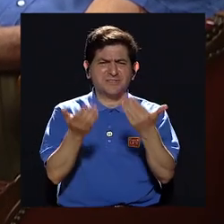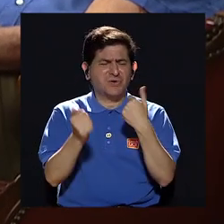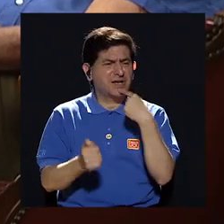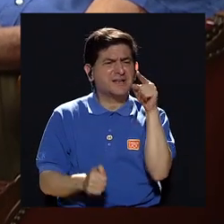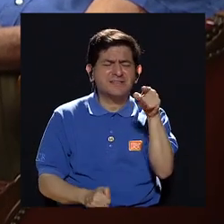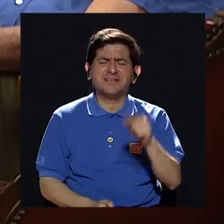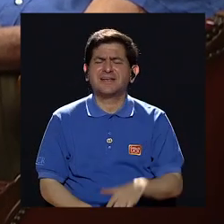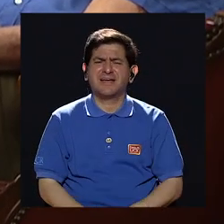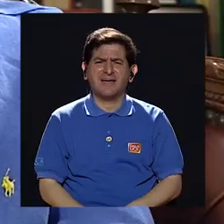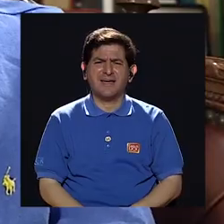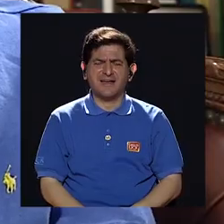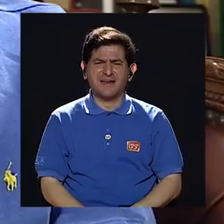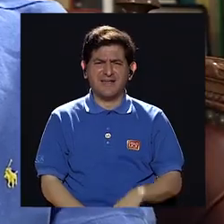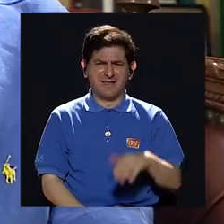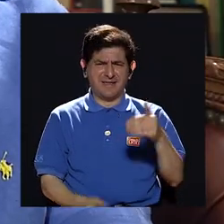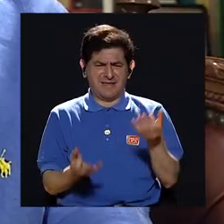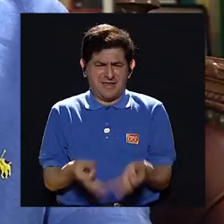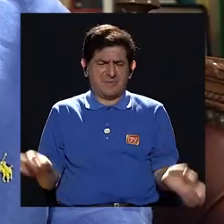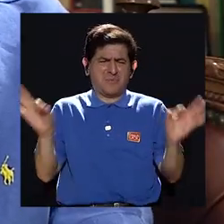mandado Don Oscar?